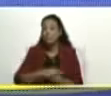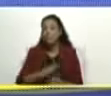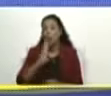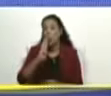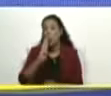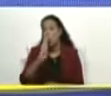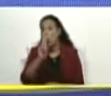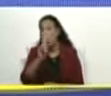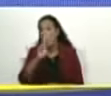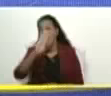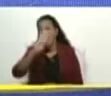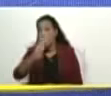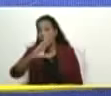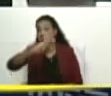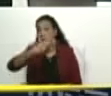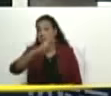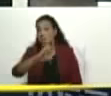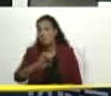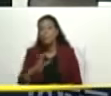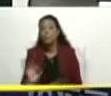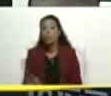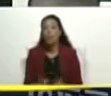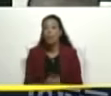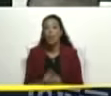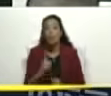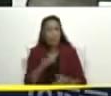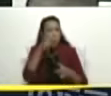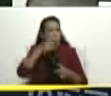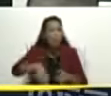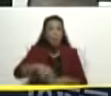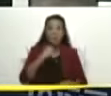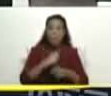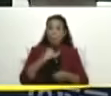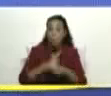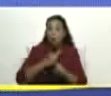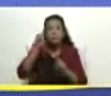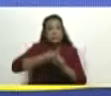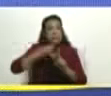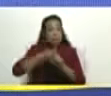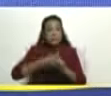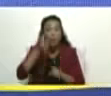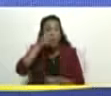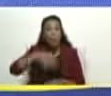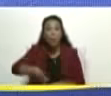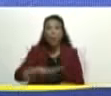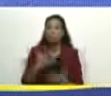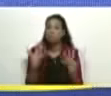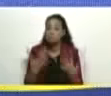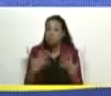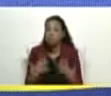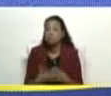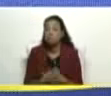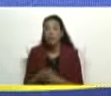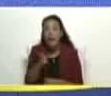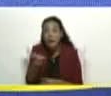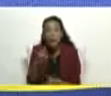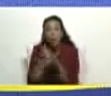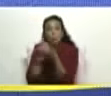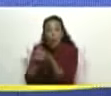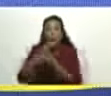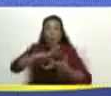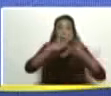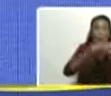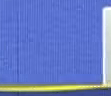pueblo pueblo combatiente pueblo latiente pueblo luchador hay que fortalecer a los